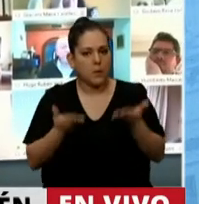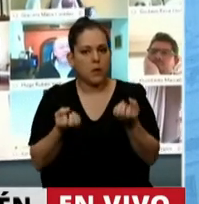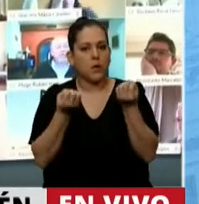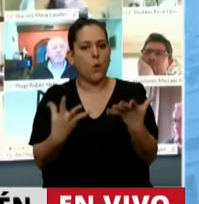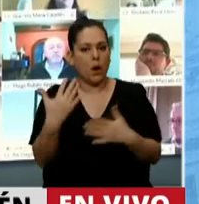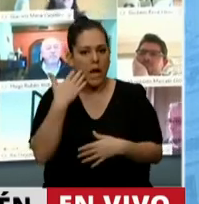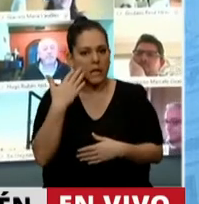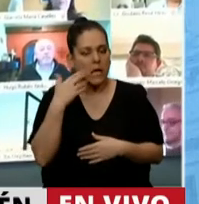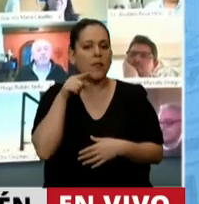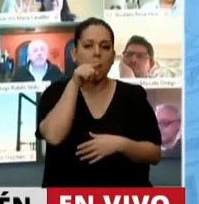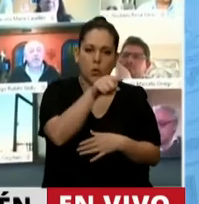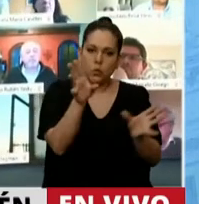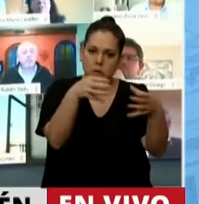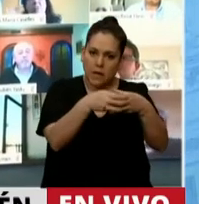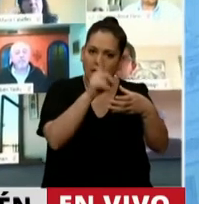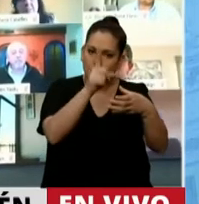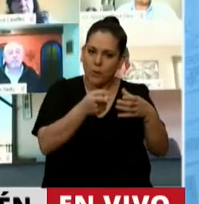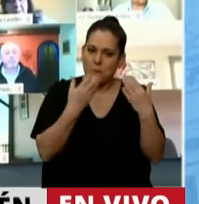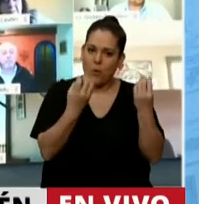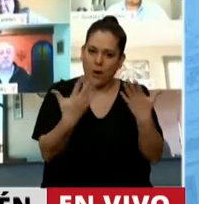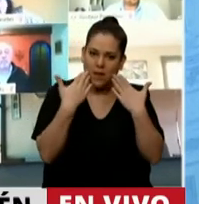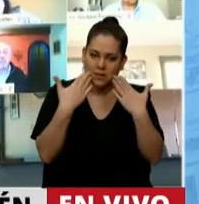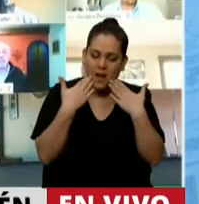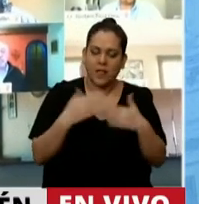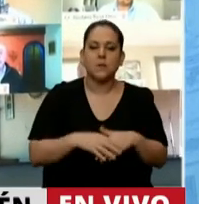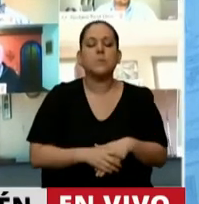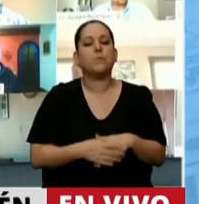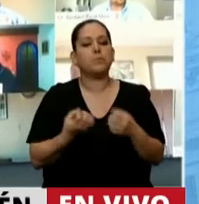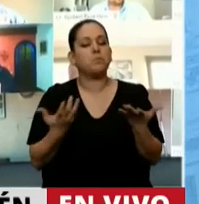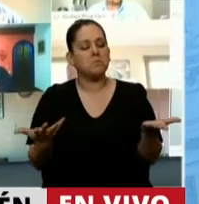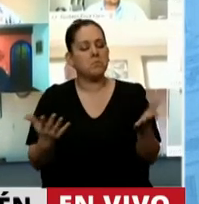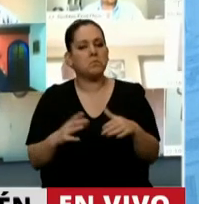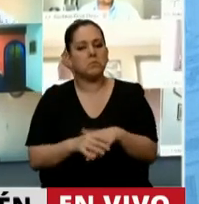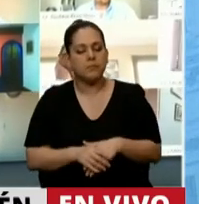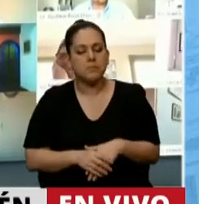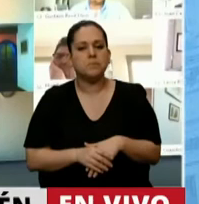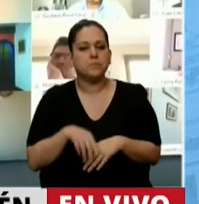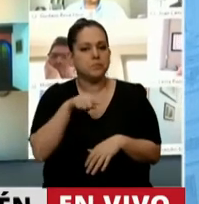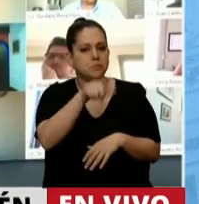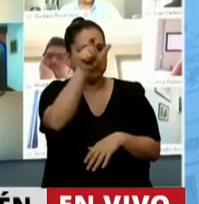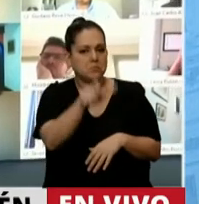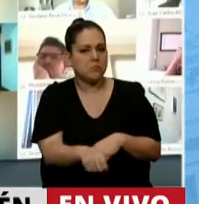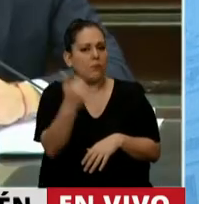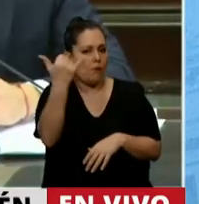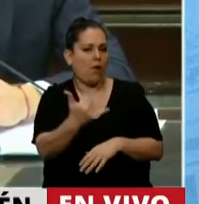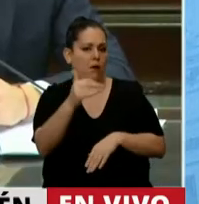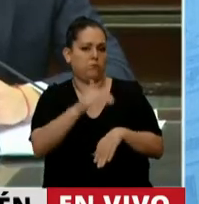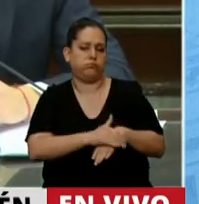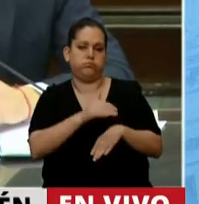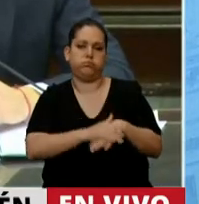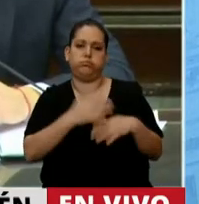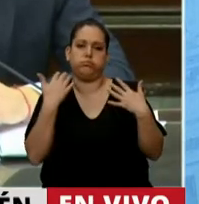tardes a usted y a todo su equipo. Sin duda, señor Jefe de Gabinete, usted tiene una gran responsabilidad.